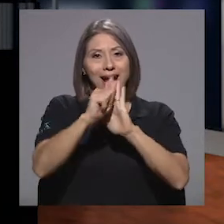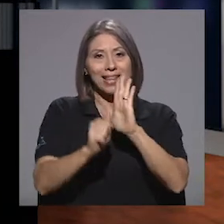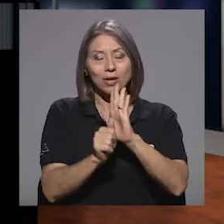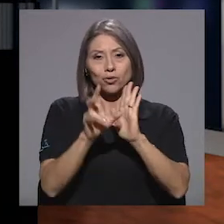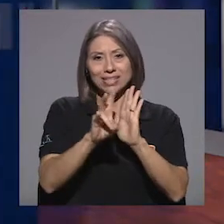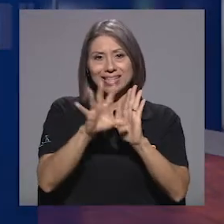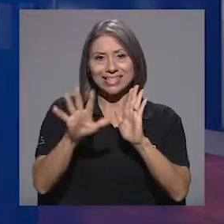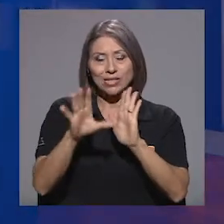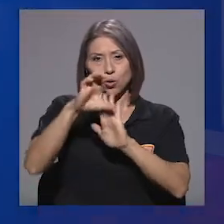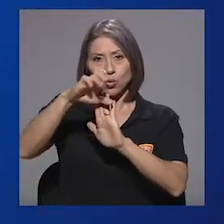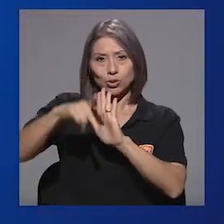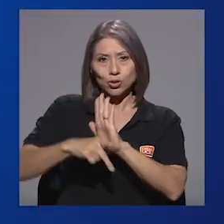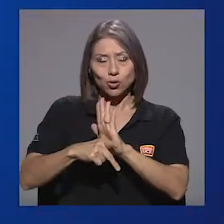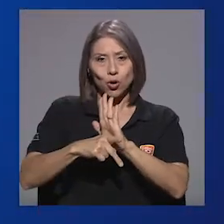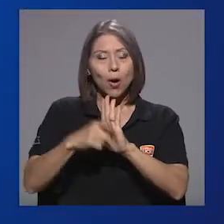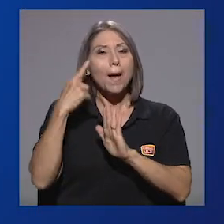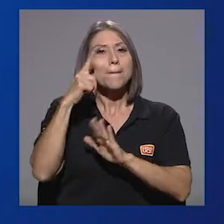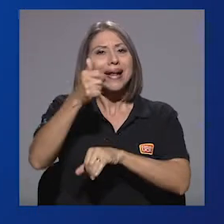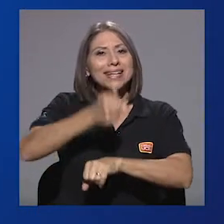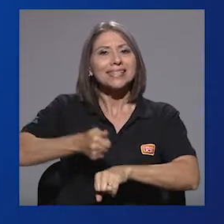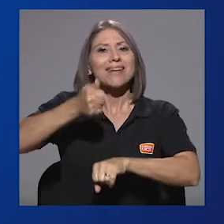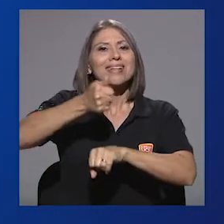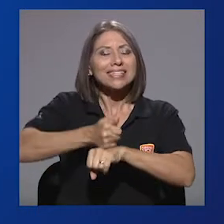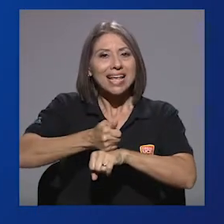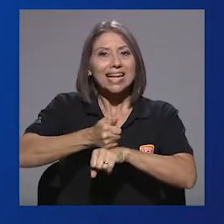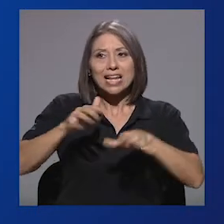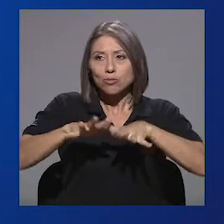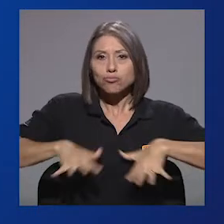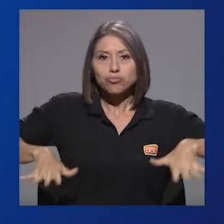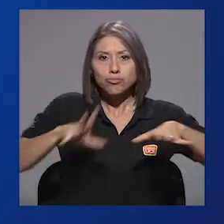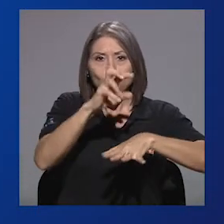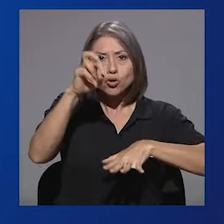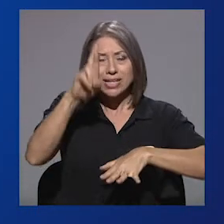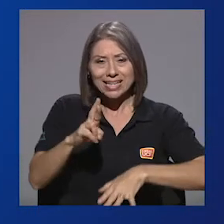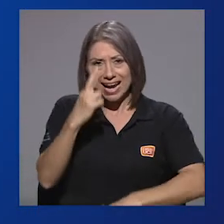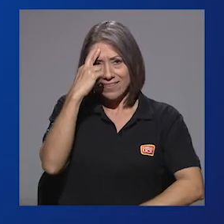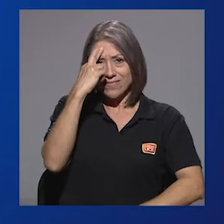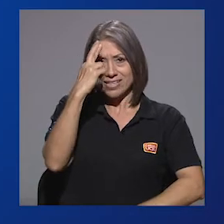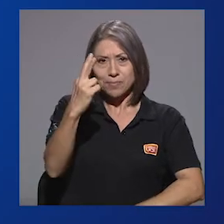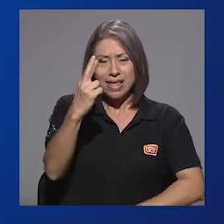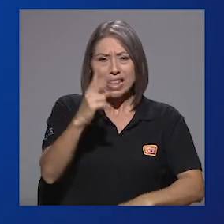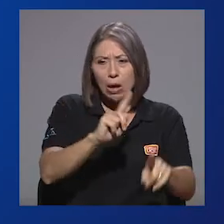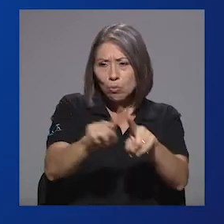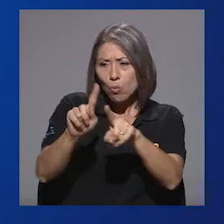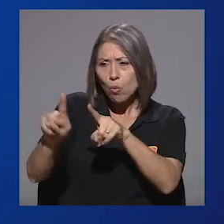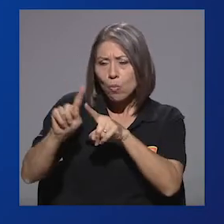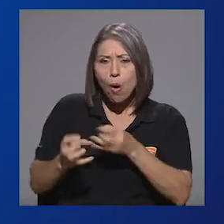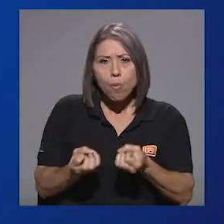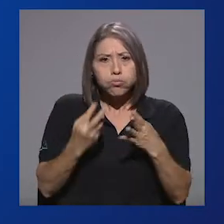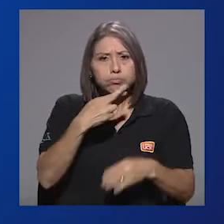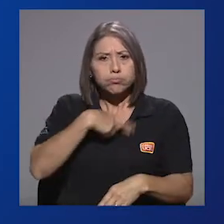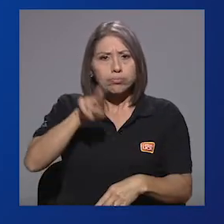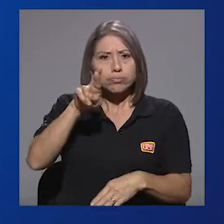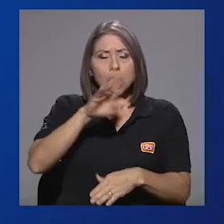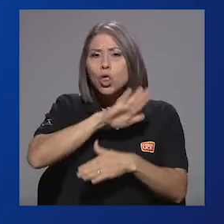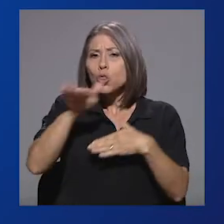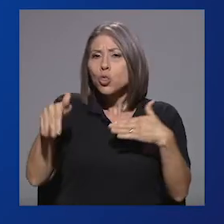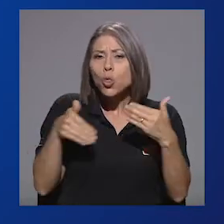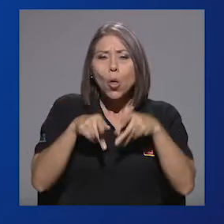artículo 75 de la Constitución para establecer que la República de Costa Rica respeta el pluralismo religioso y que